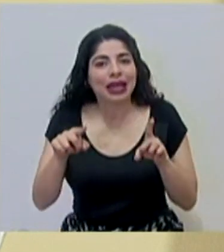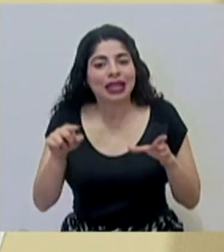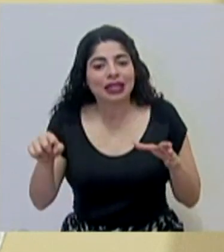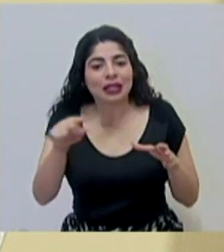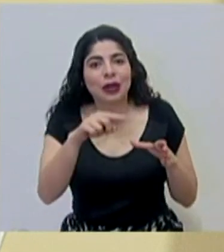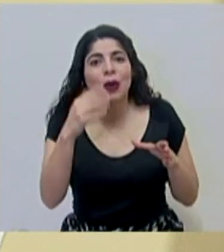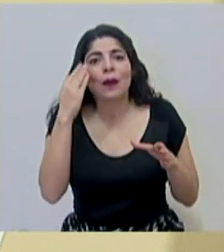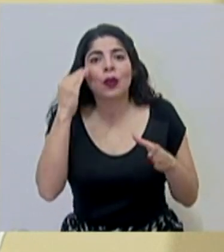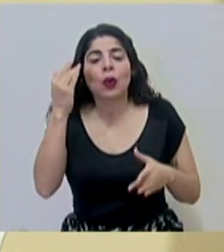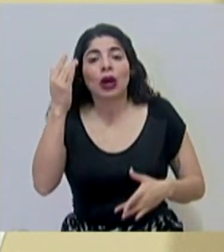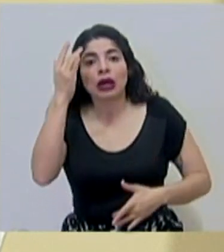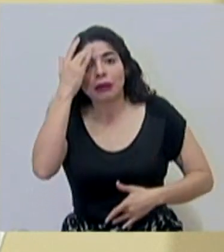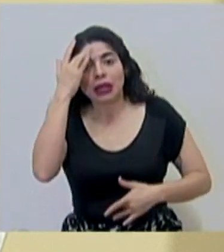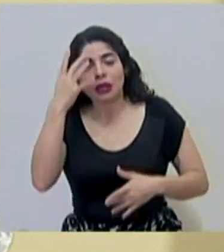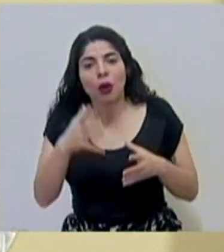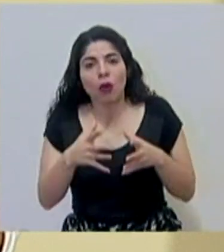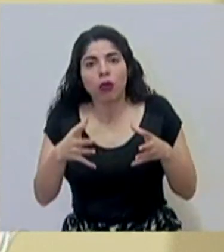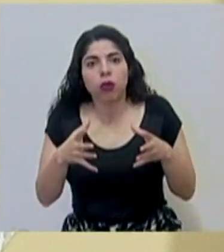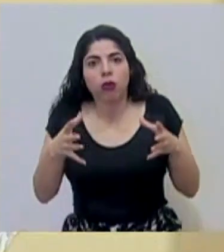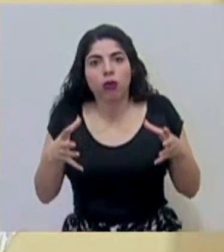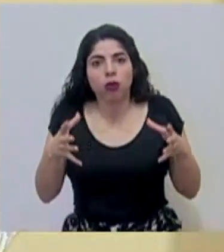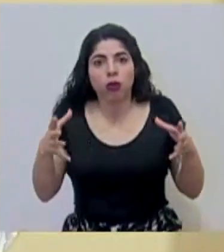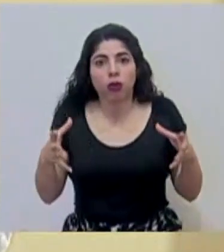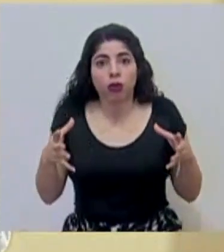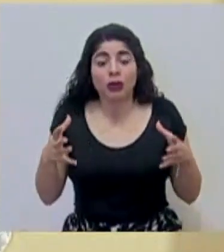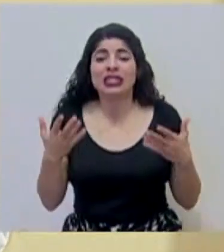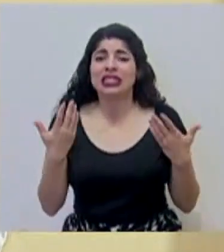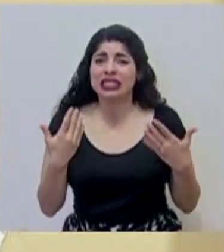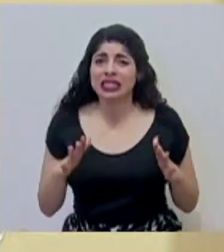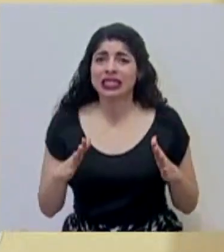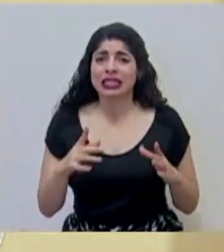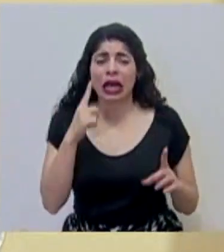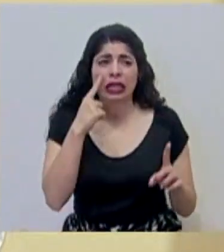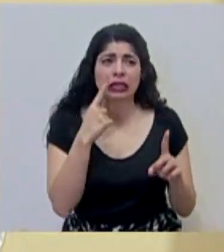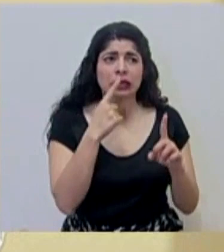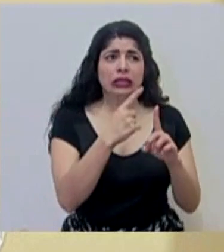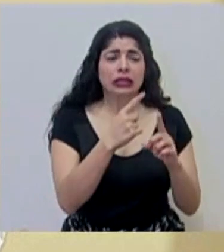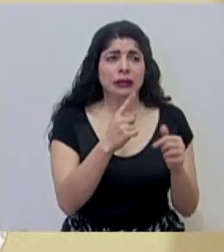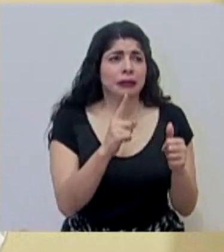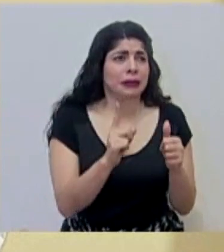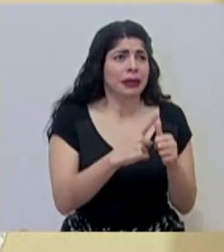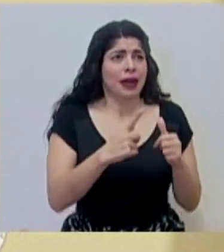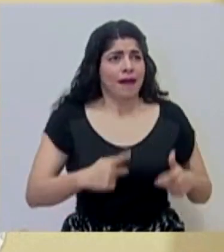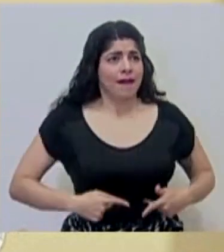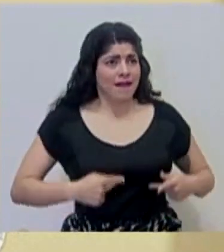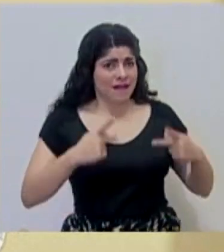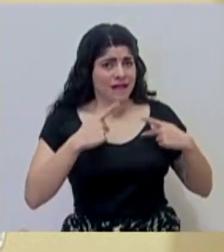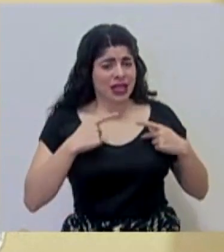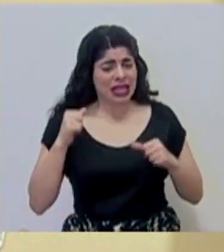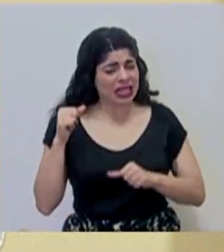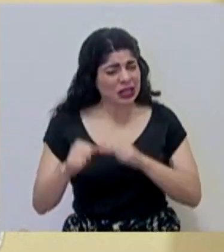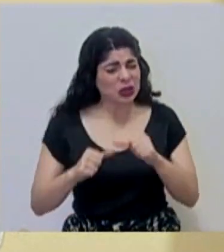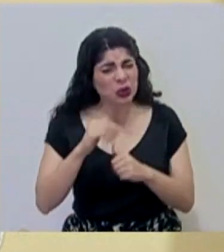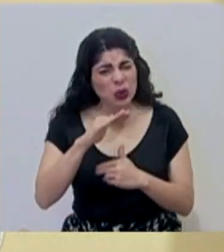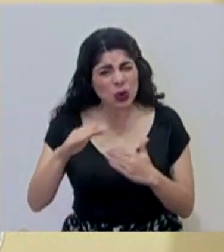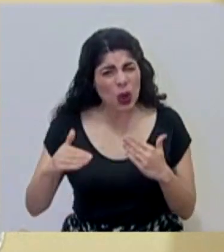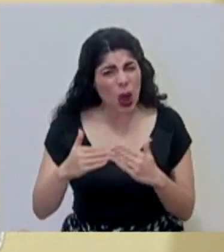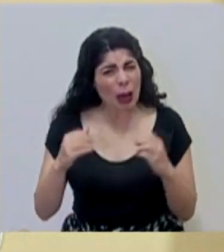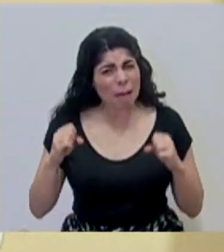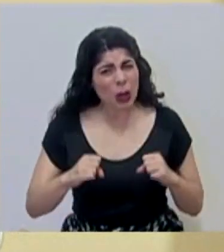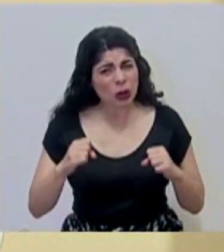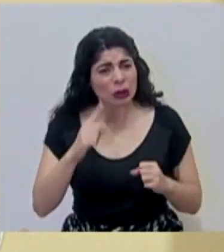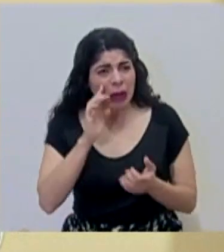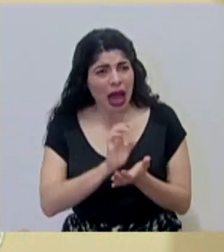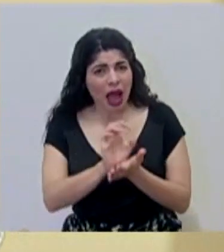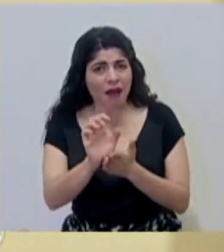es debido al aumento de los pacientes. A pesar de que hemos priorizado la vida y que hemos hecho todo lo humanamente posible para que los pacientes